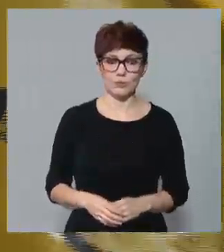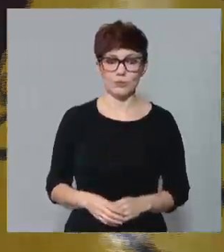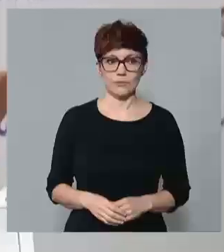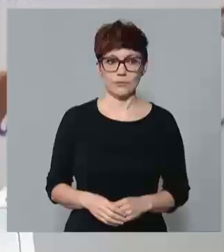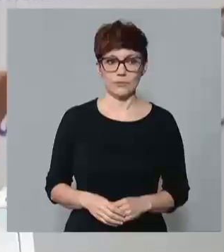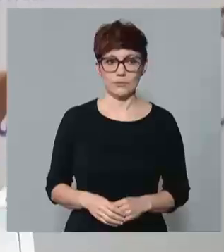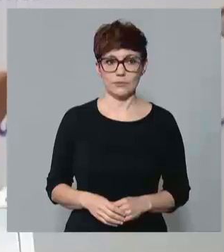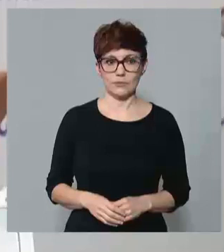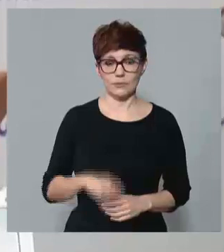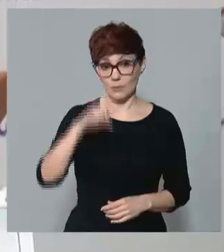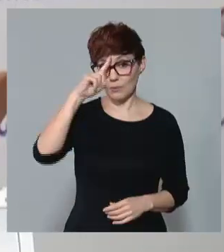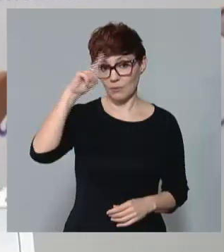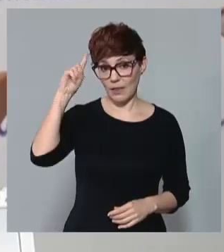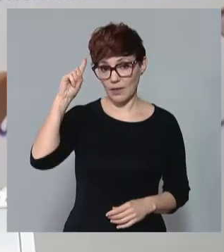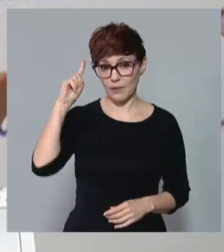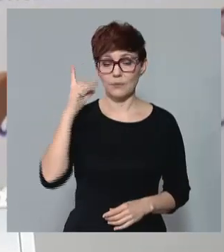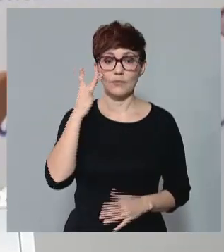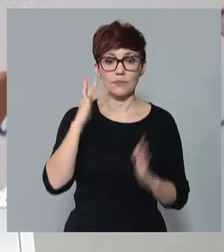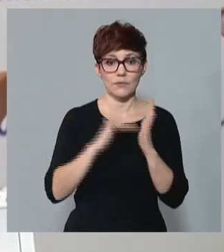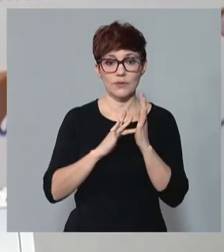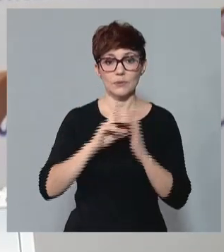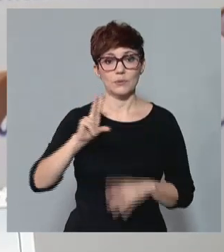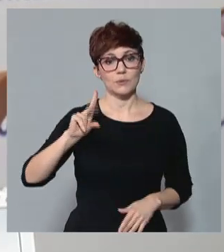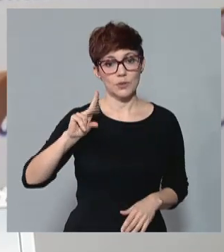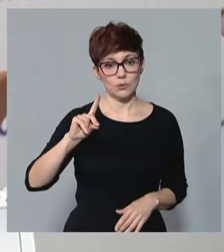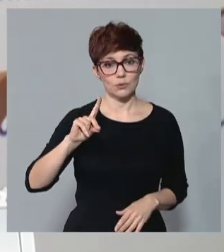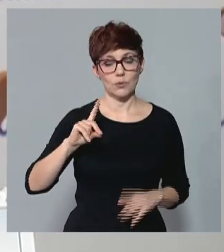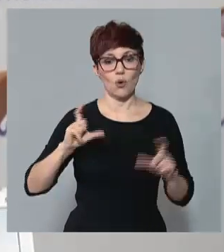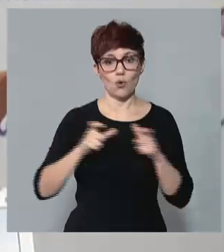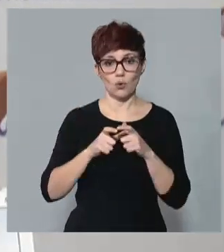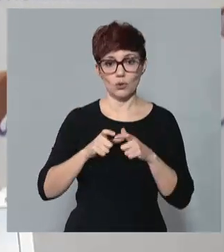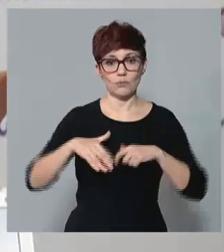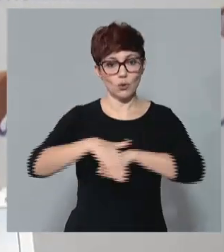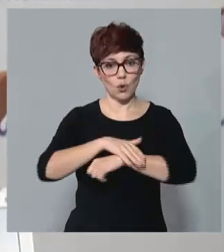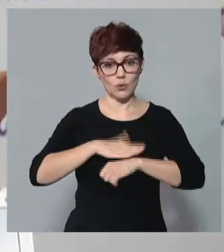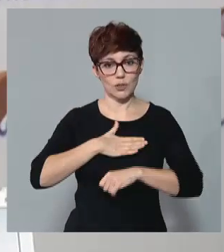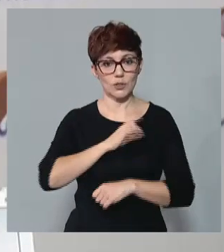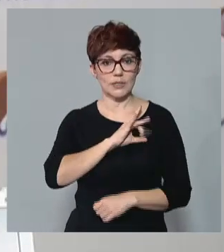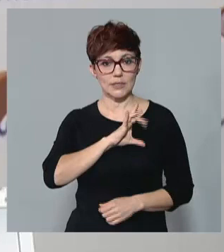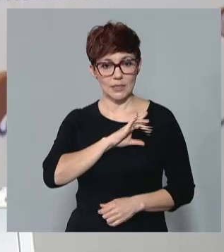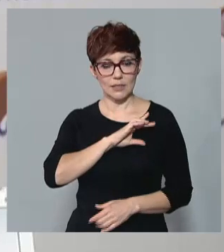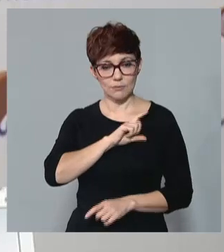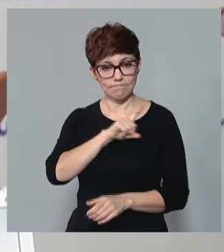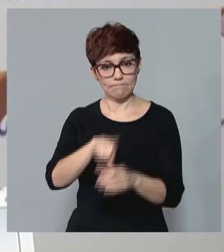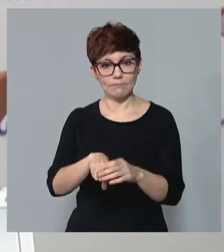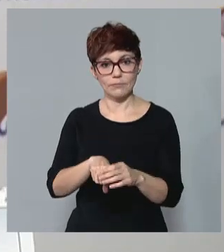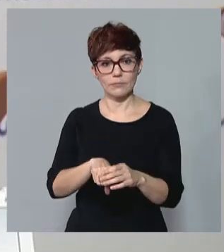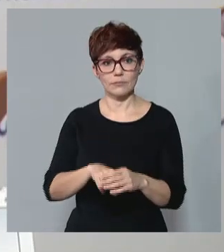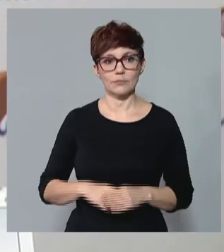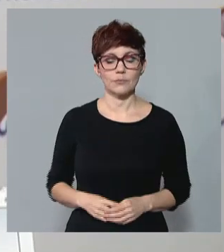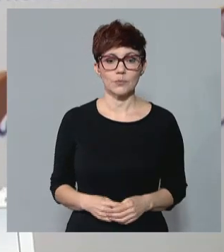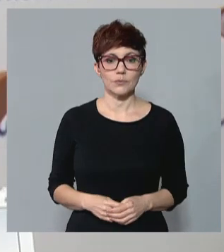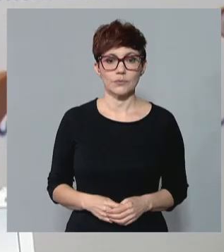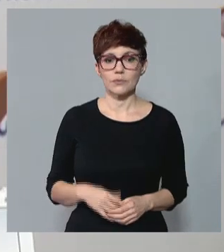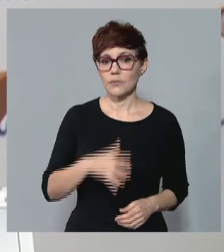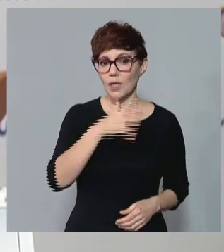En Madrid, el día 21, al menos la Junta de Gobierno del Sindicato estará. No hay nada que indique que